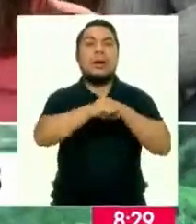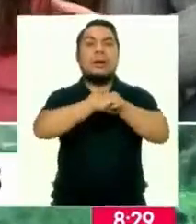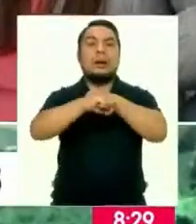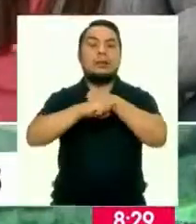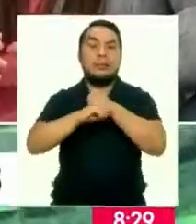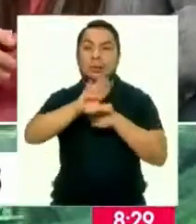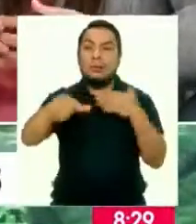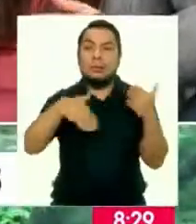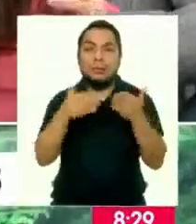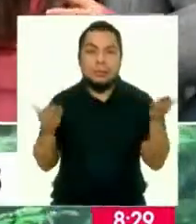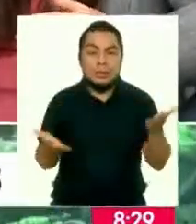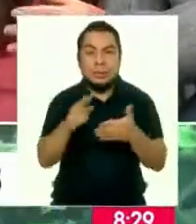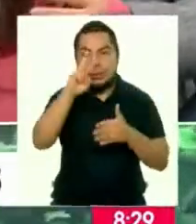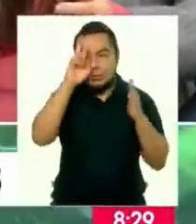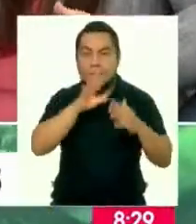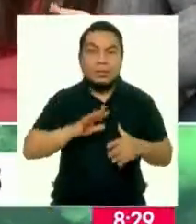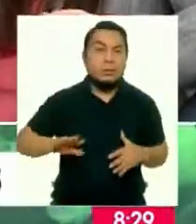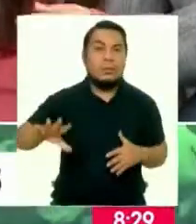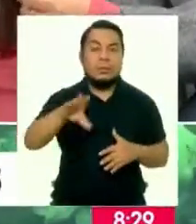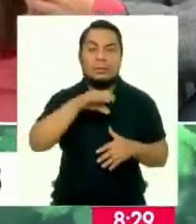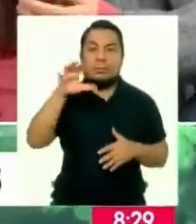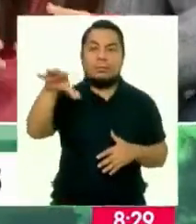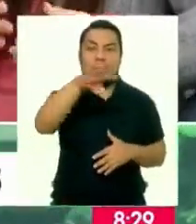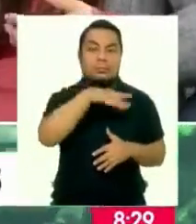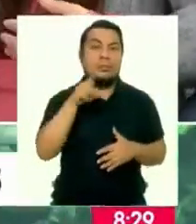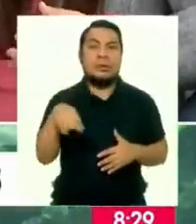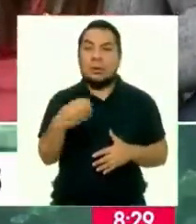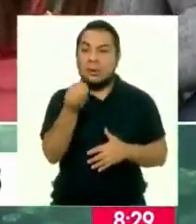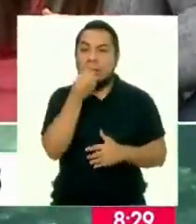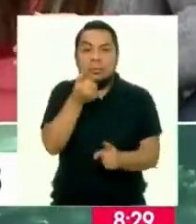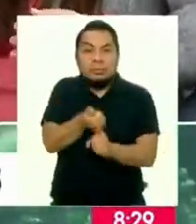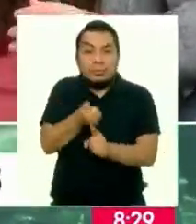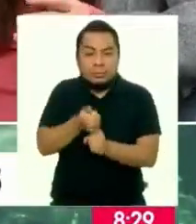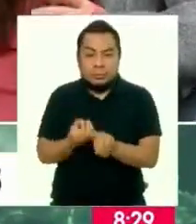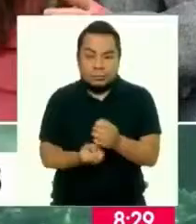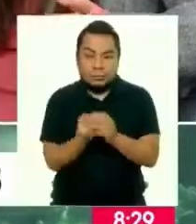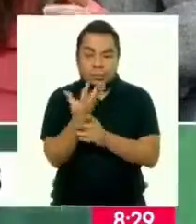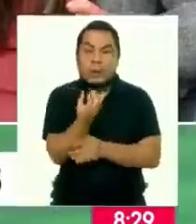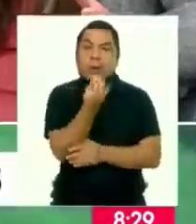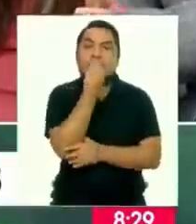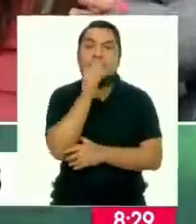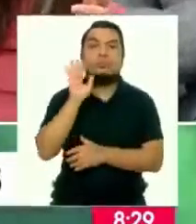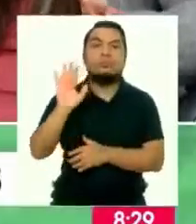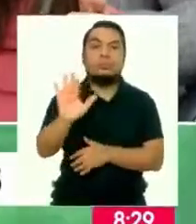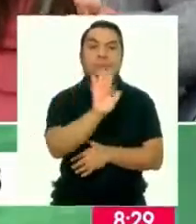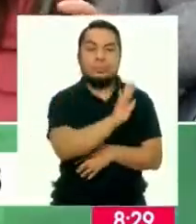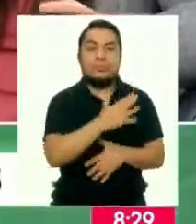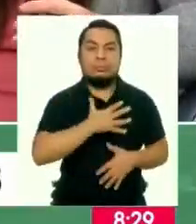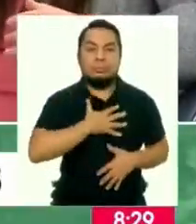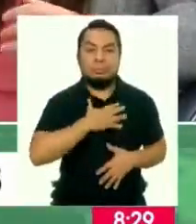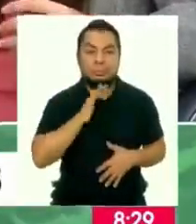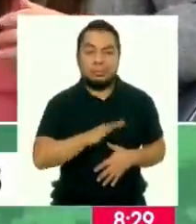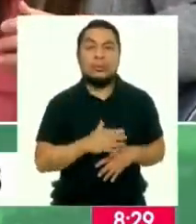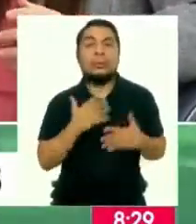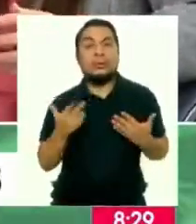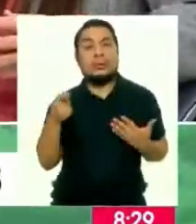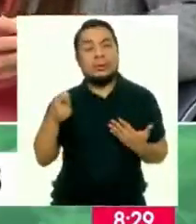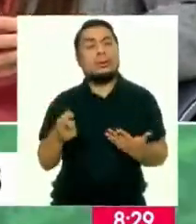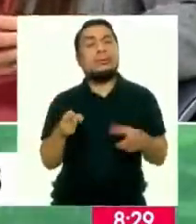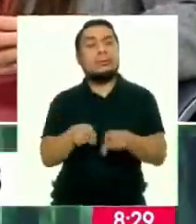a todos los peruanos en todos los espacios que consumamos nuestros productos. Pero, junto a esto, tenemos